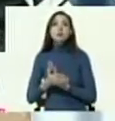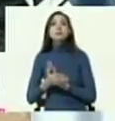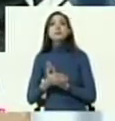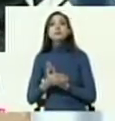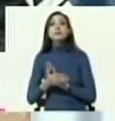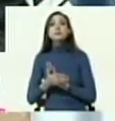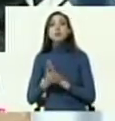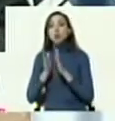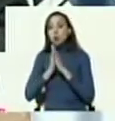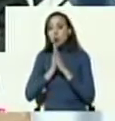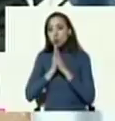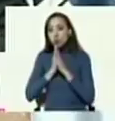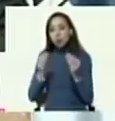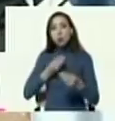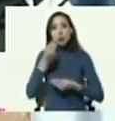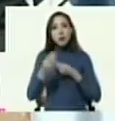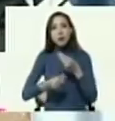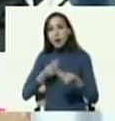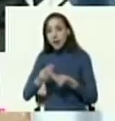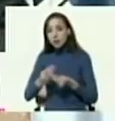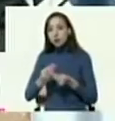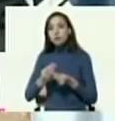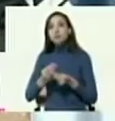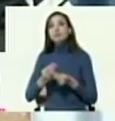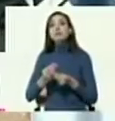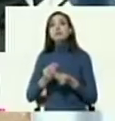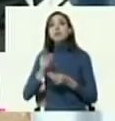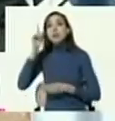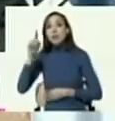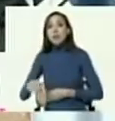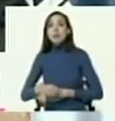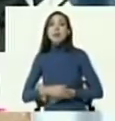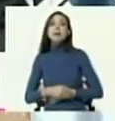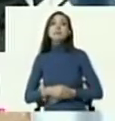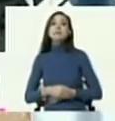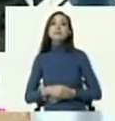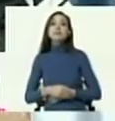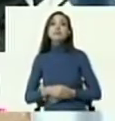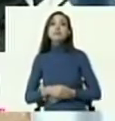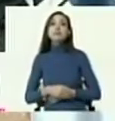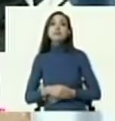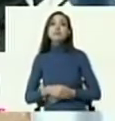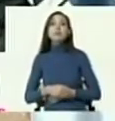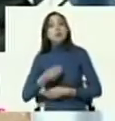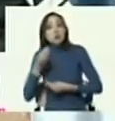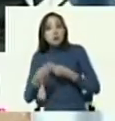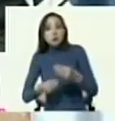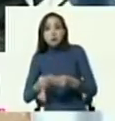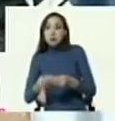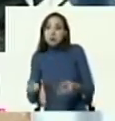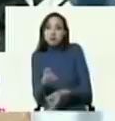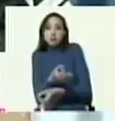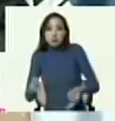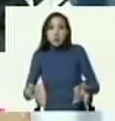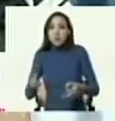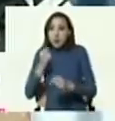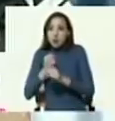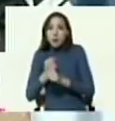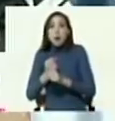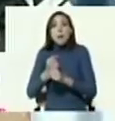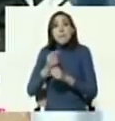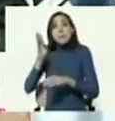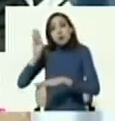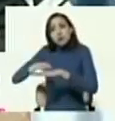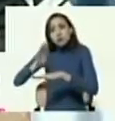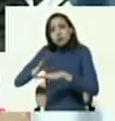los protocolos de rigor para que la extradición activa se hiciese efectiva. Pero quiero hacer un llamado de atención